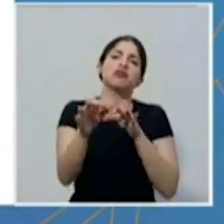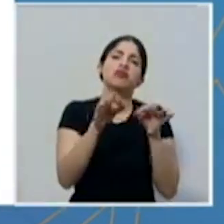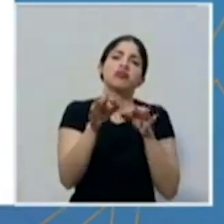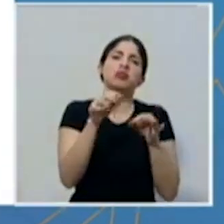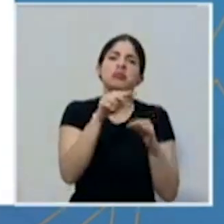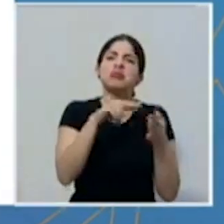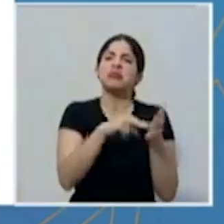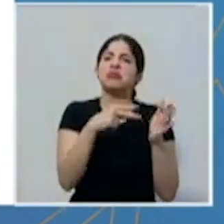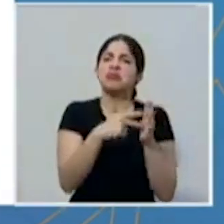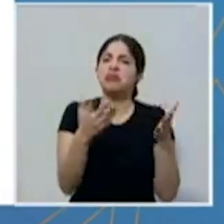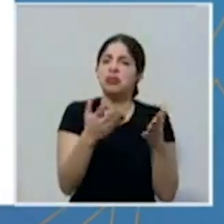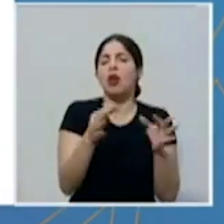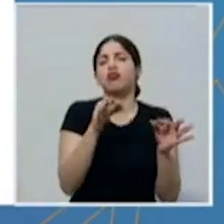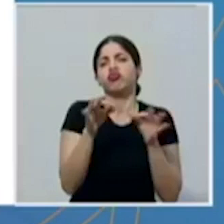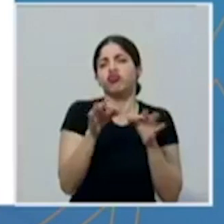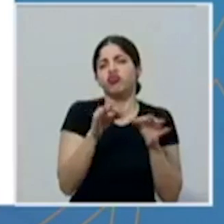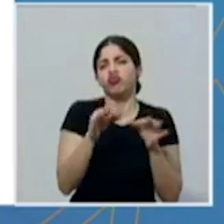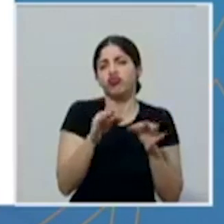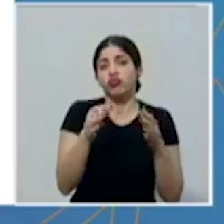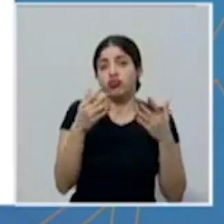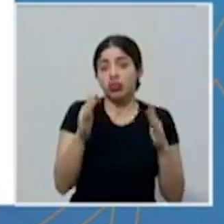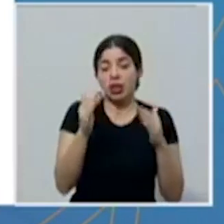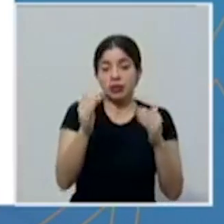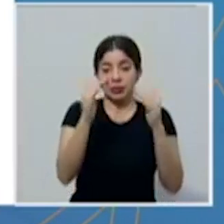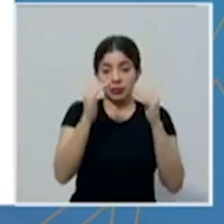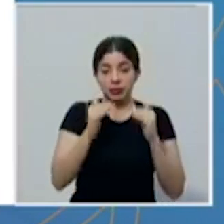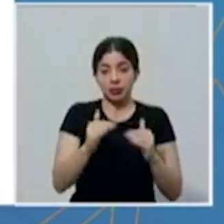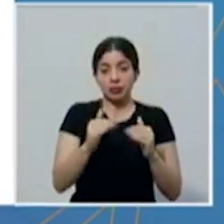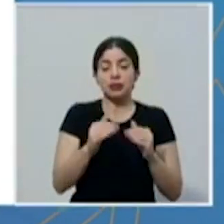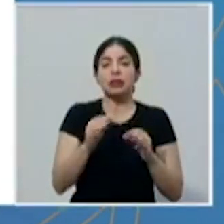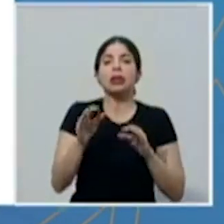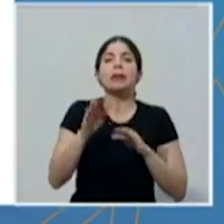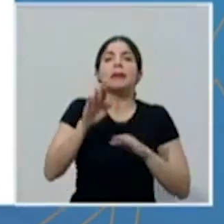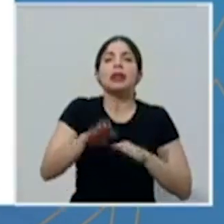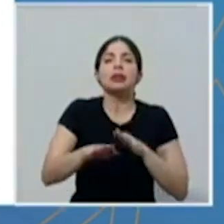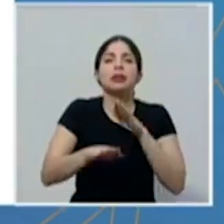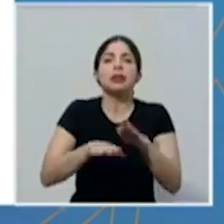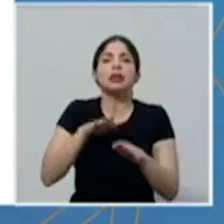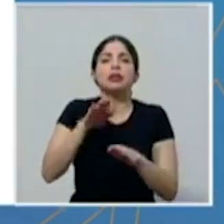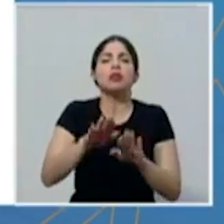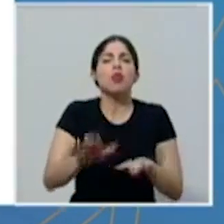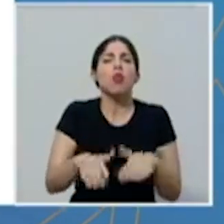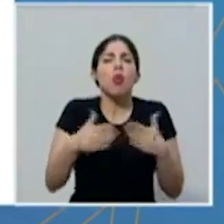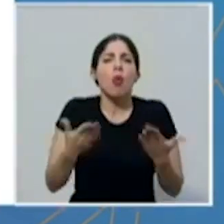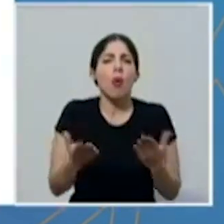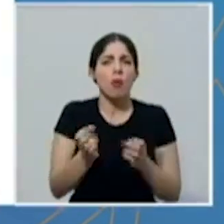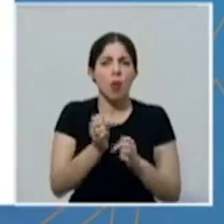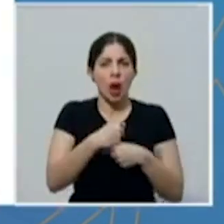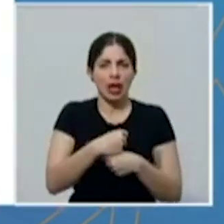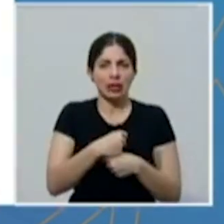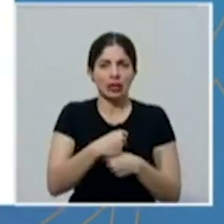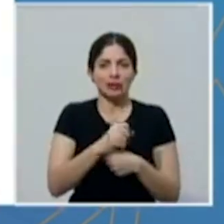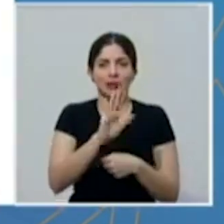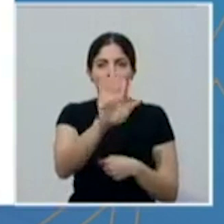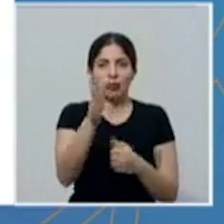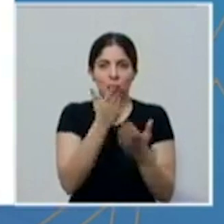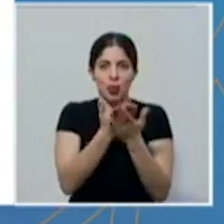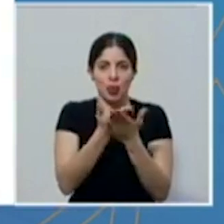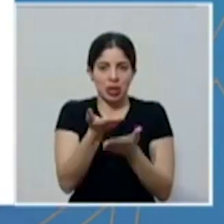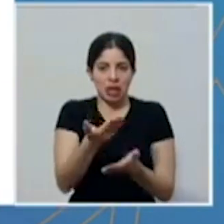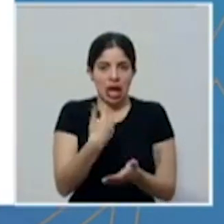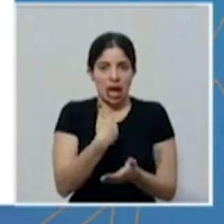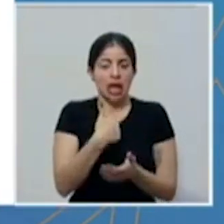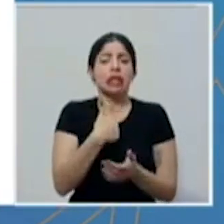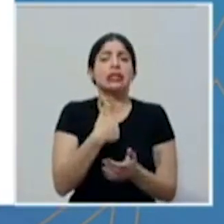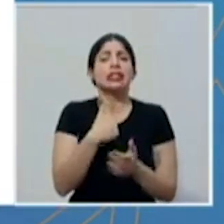trata y una serie de instrucciones sobre cómo proceder para hacer sus propuestas. Yo